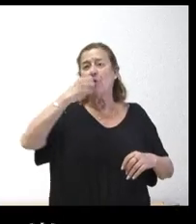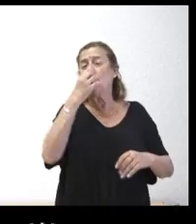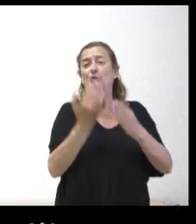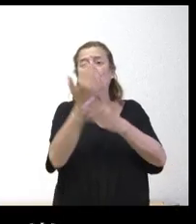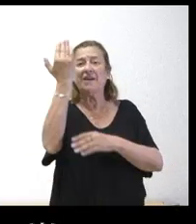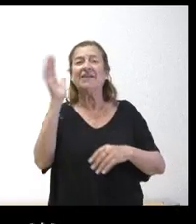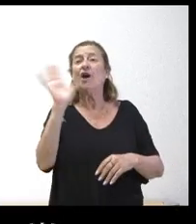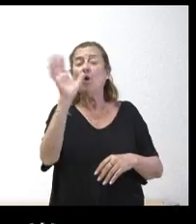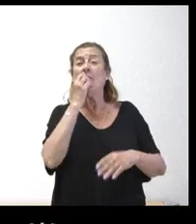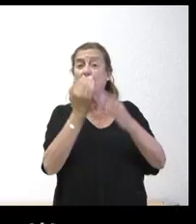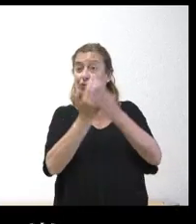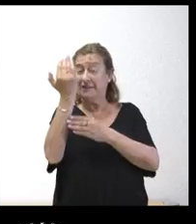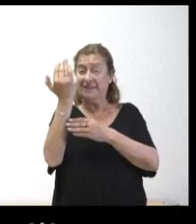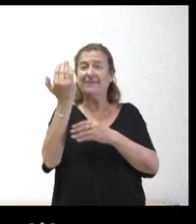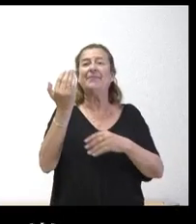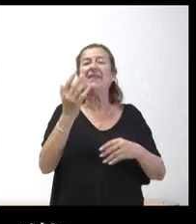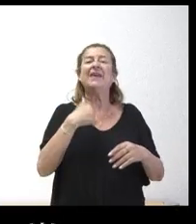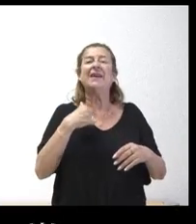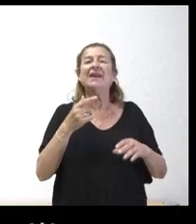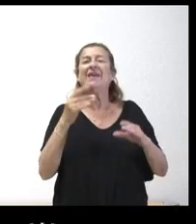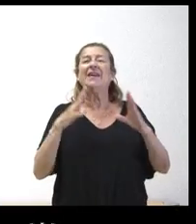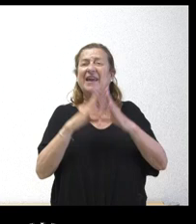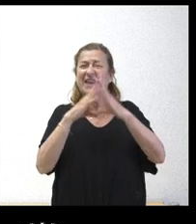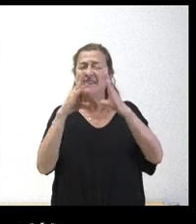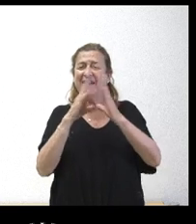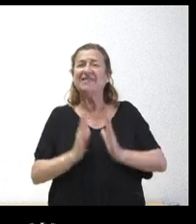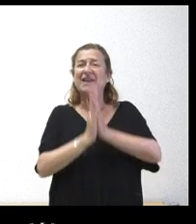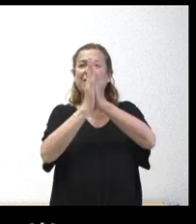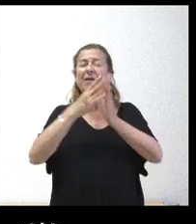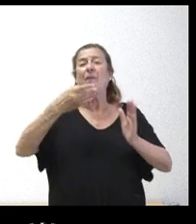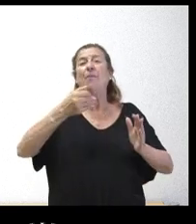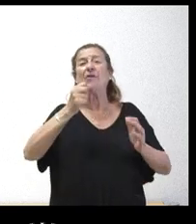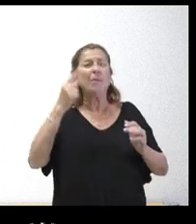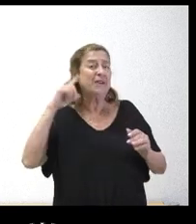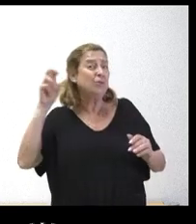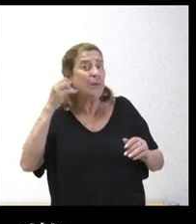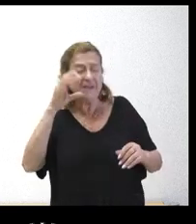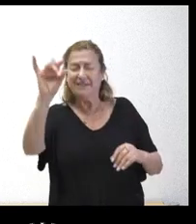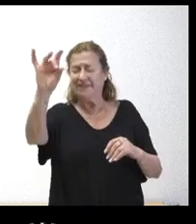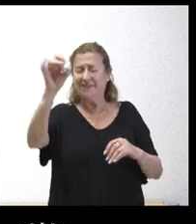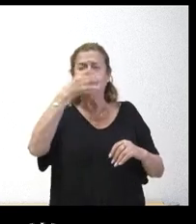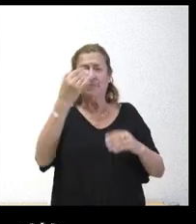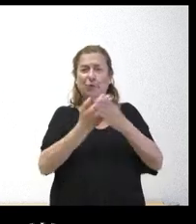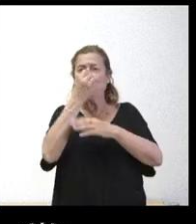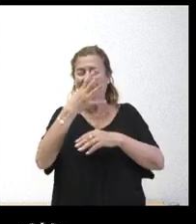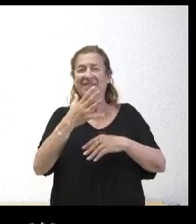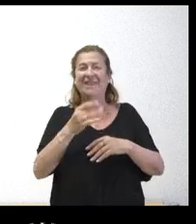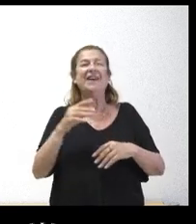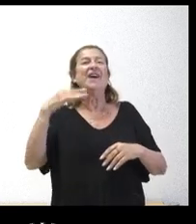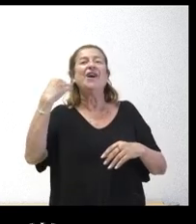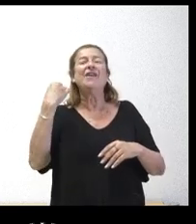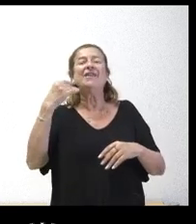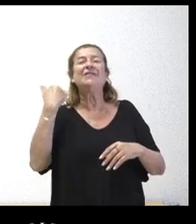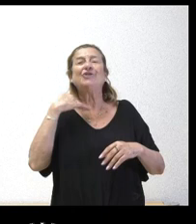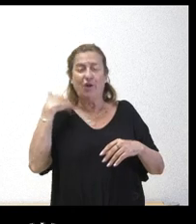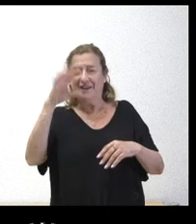Hola buenos días la iglesia de San Bartolomé de la ¿se me escucha bien? Sí, sí perfectamente buenos días perdón Sonia, Sonia buenos días